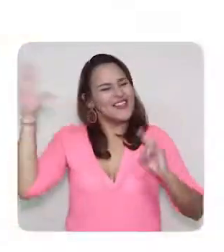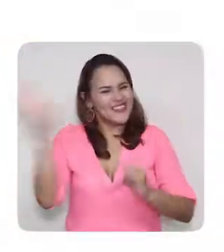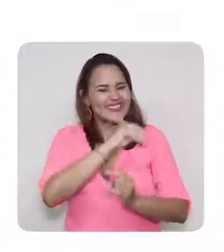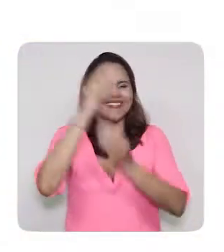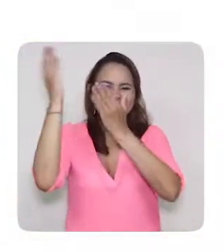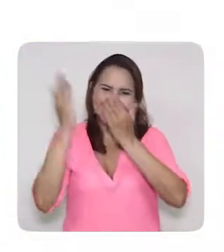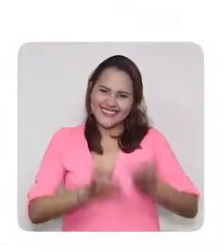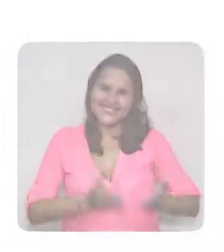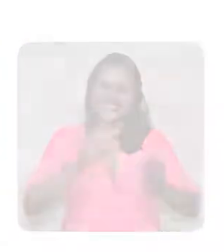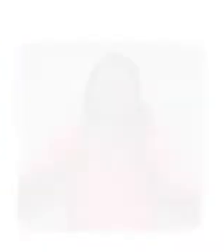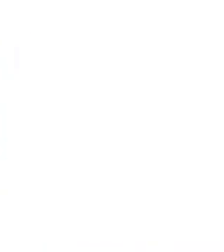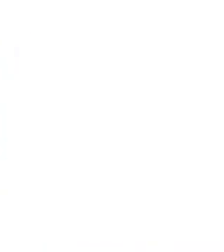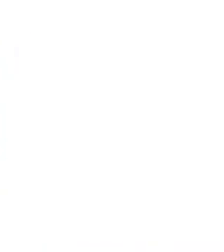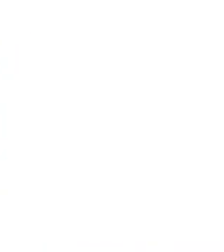bienvenidos todos. ¡Gracias!